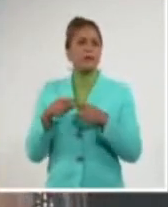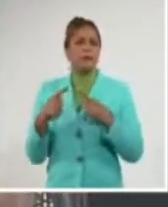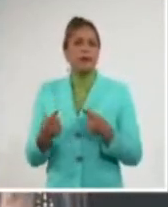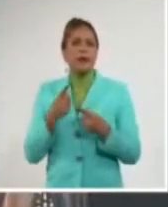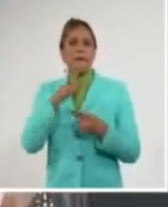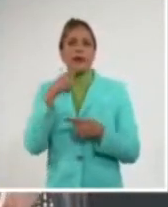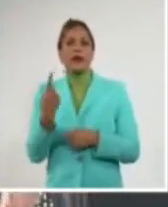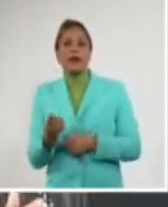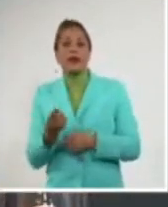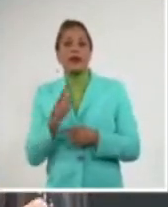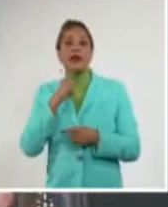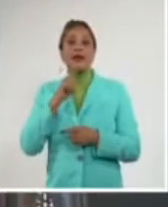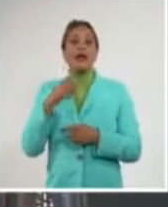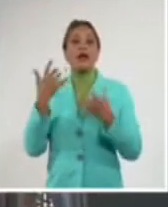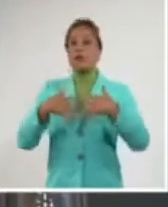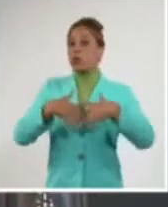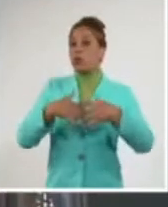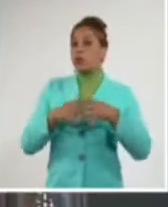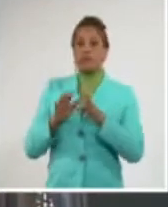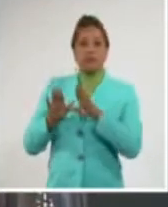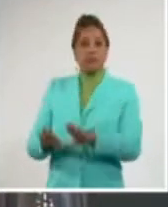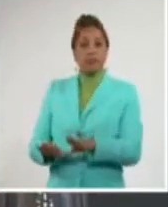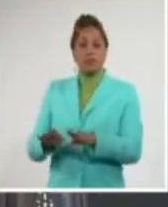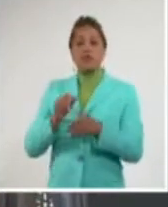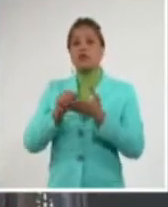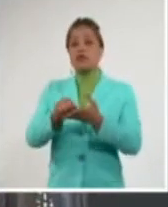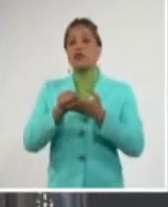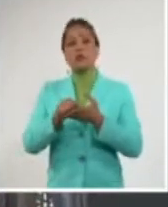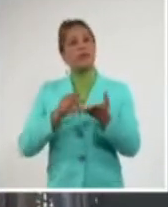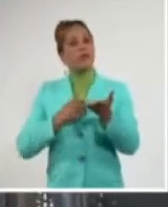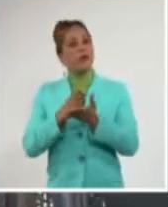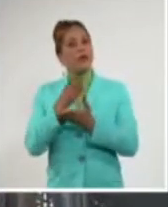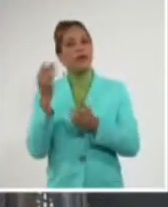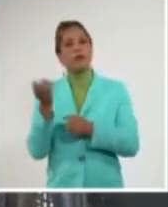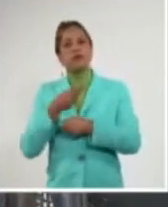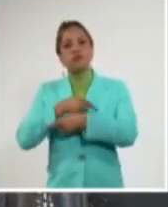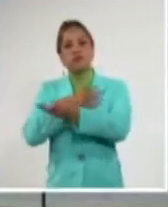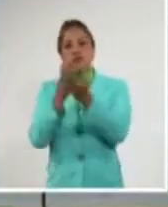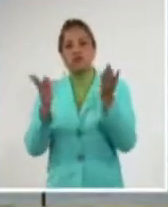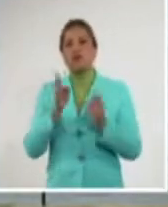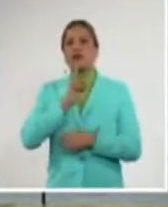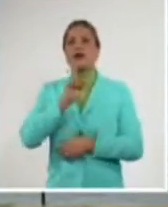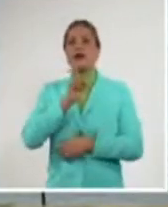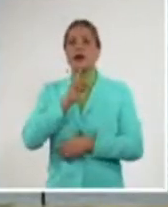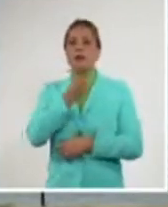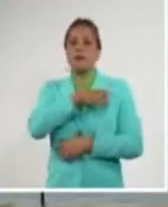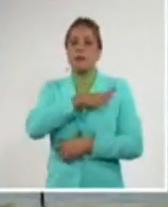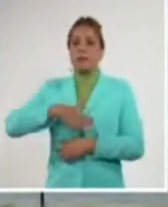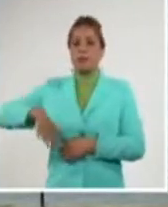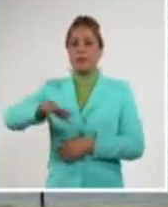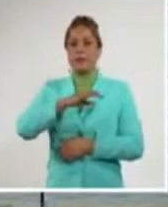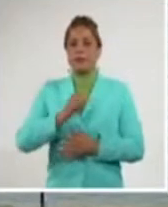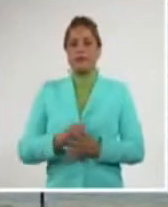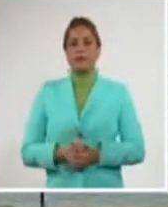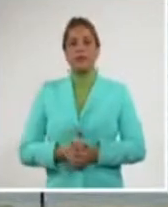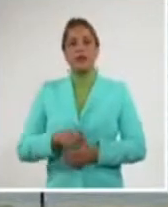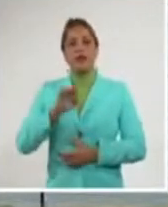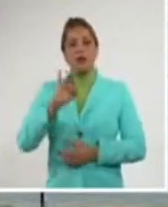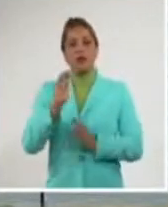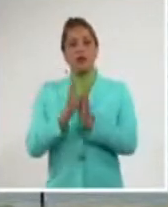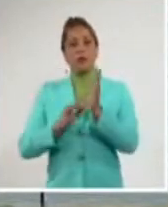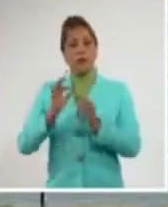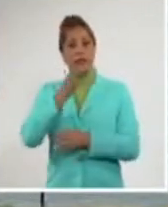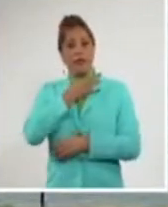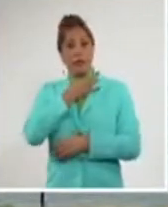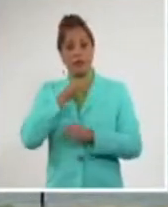no separen ni la producción ni los servicios y seguir abasteciendo a la población. Este 8 de enero, los embalses del